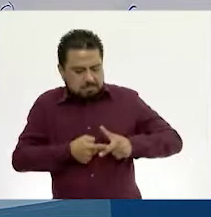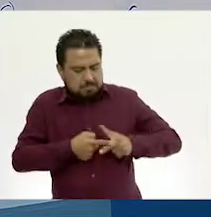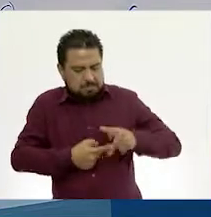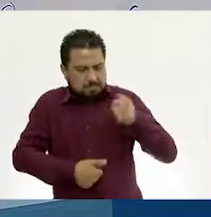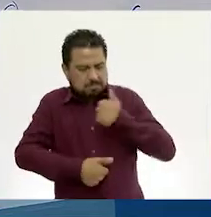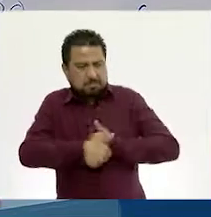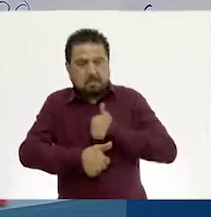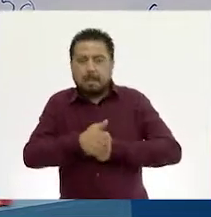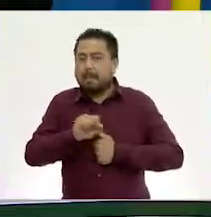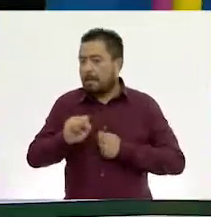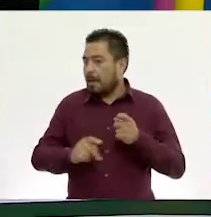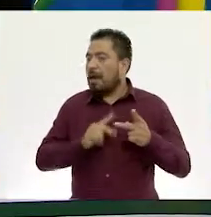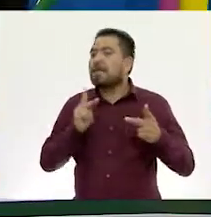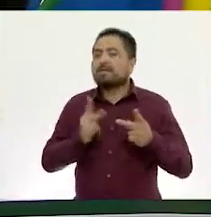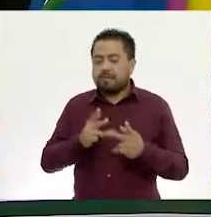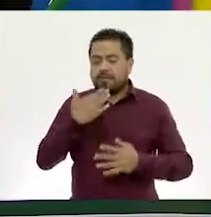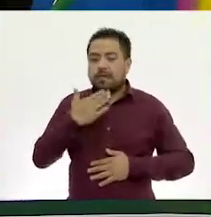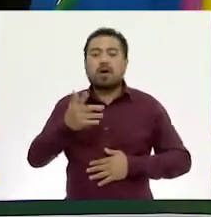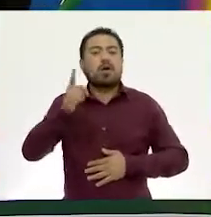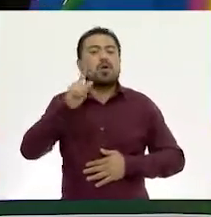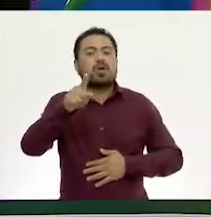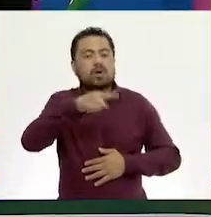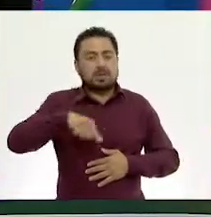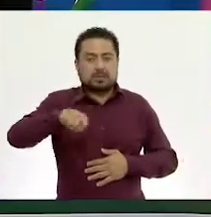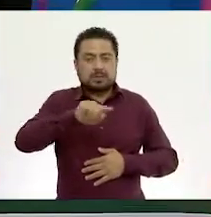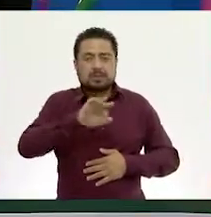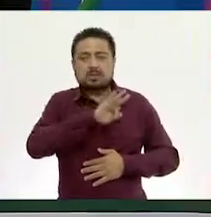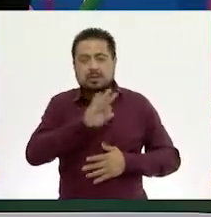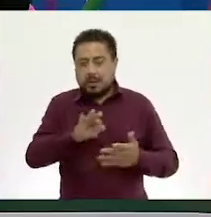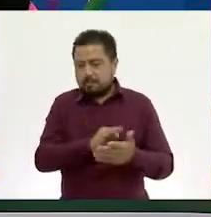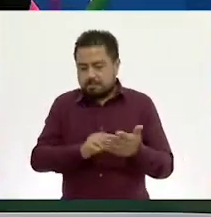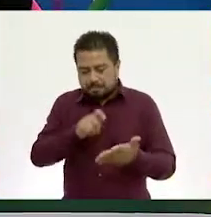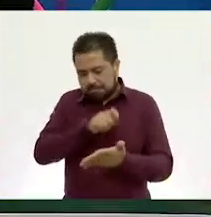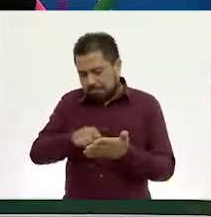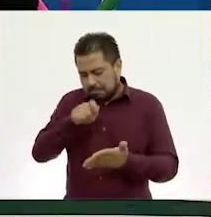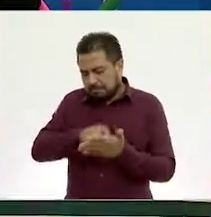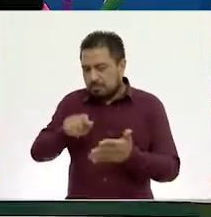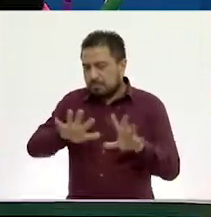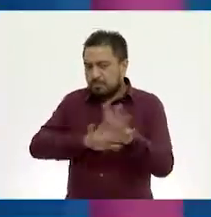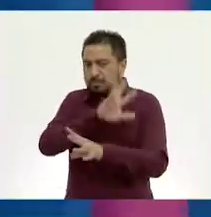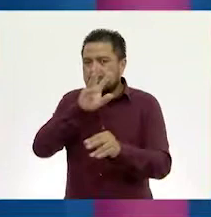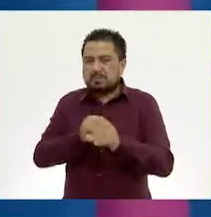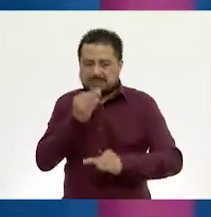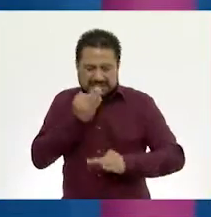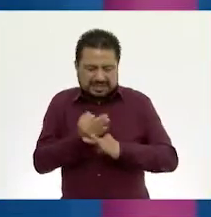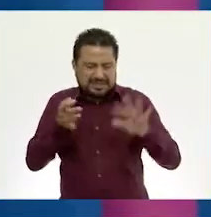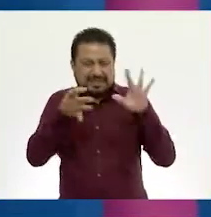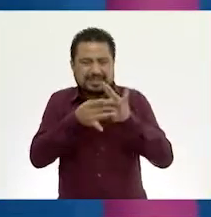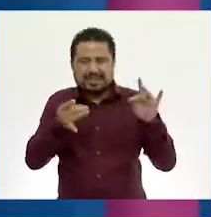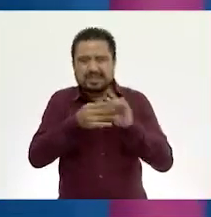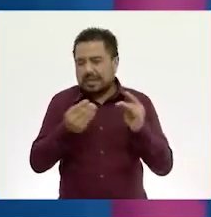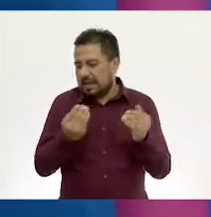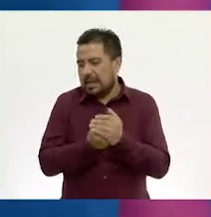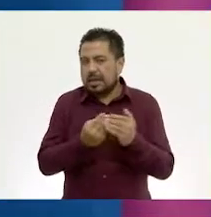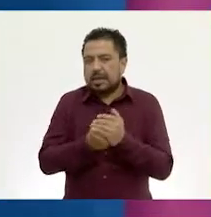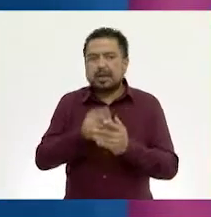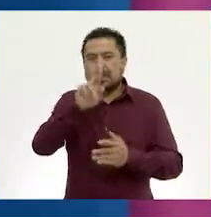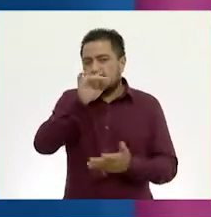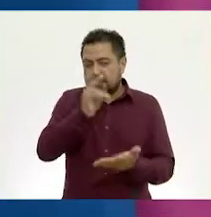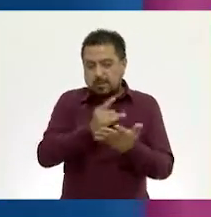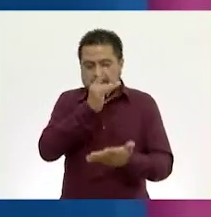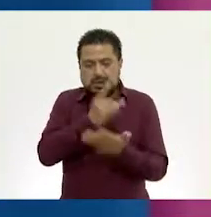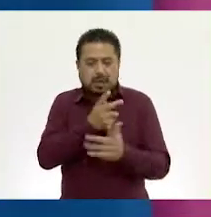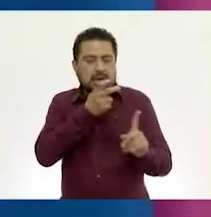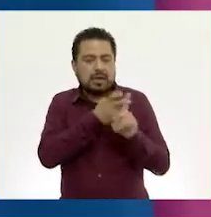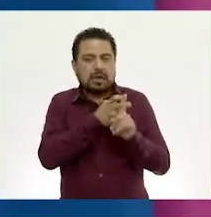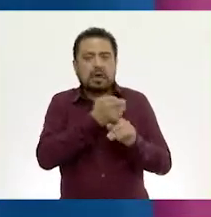Perfecto. Pues, espero que ustedes hayan tomado nota de todo lo que dijimos en esta sesión y no solamente eso,